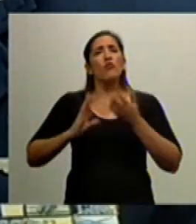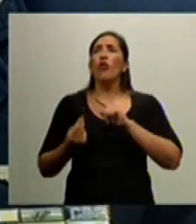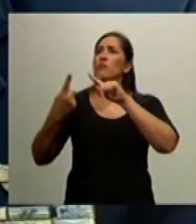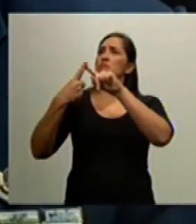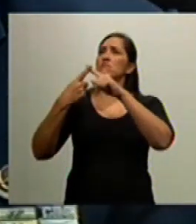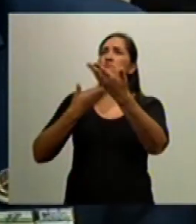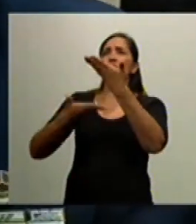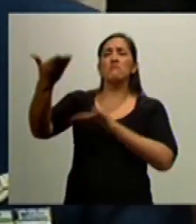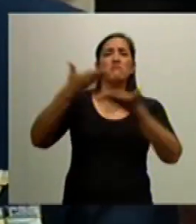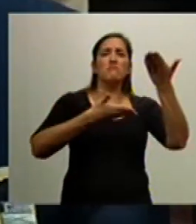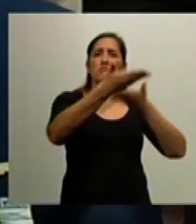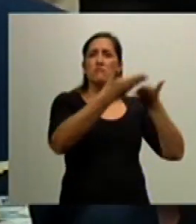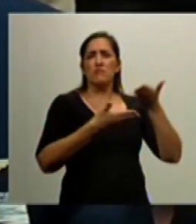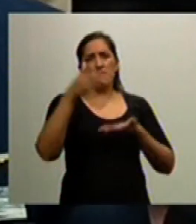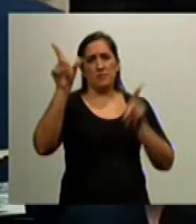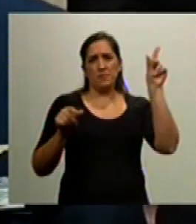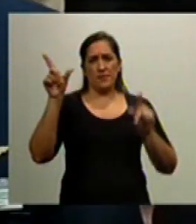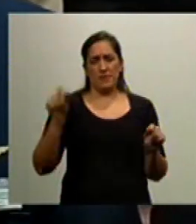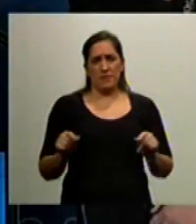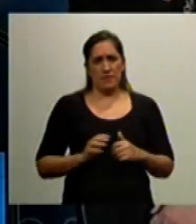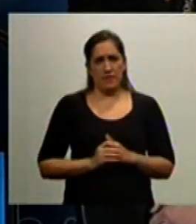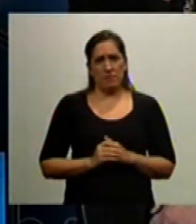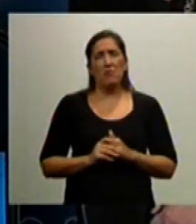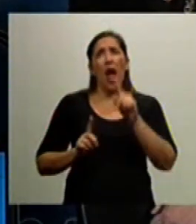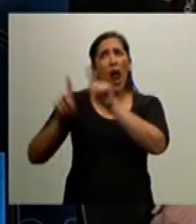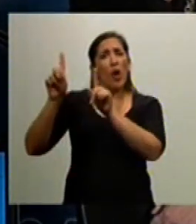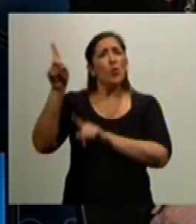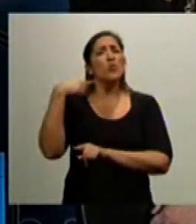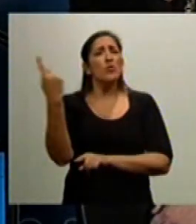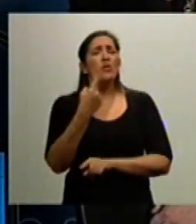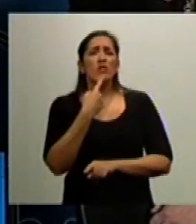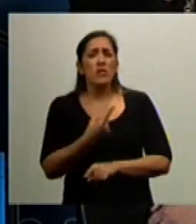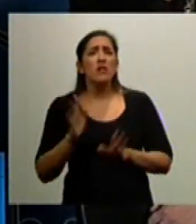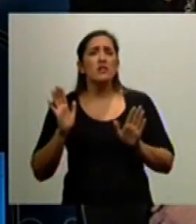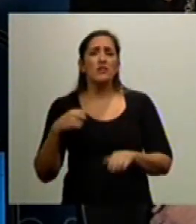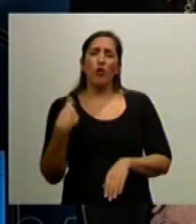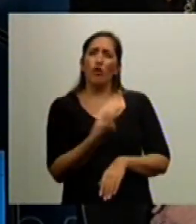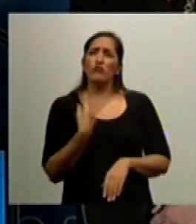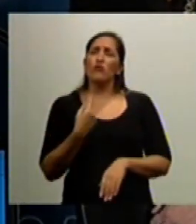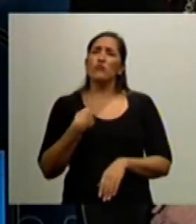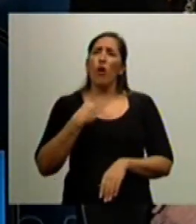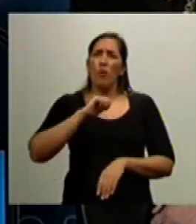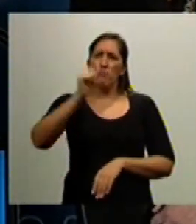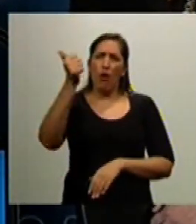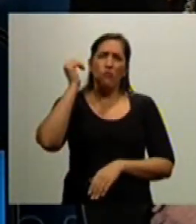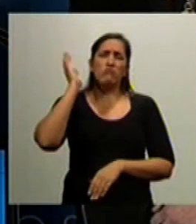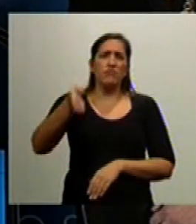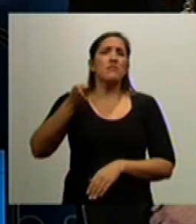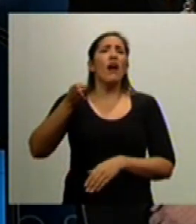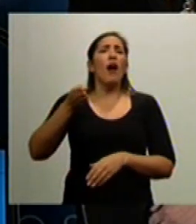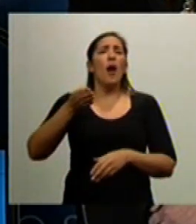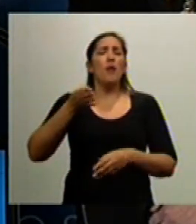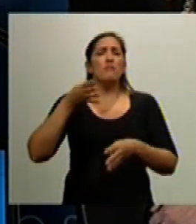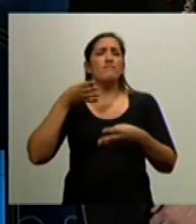muy importante, es más, algunos dicen que hemos ganado batallas que luego la diplomacia